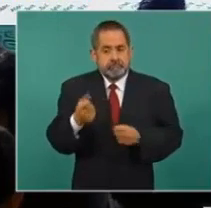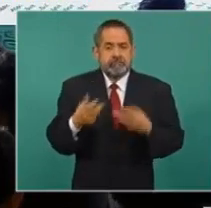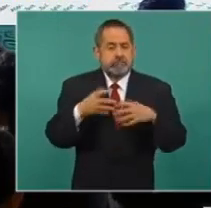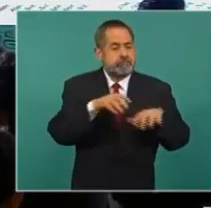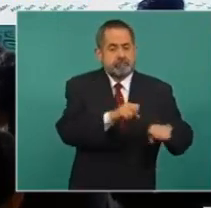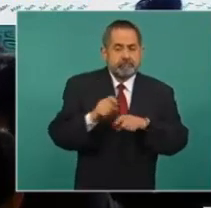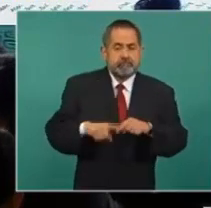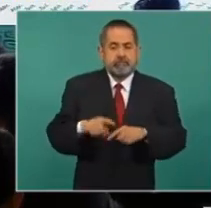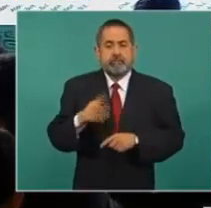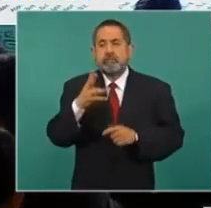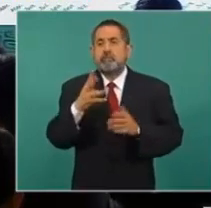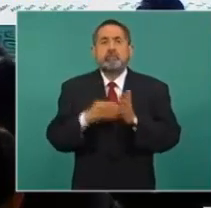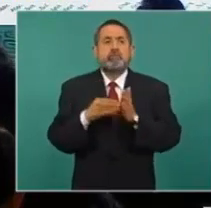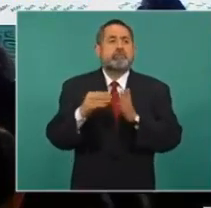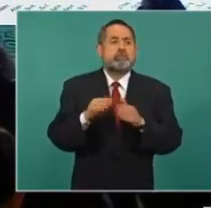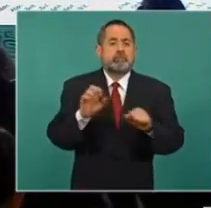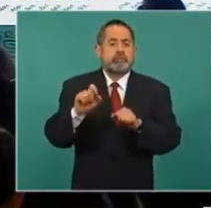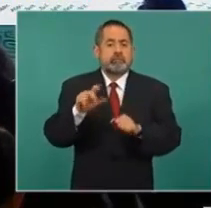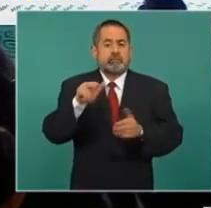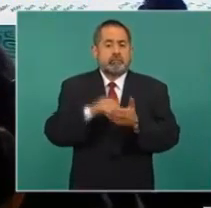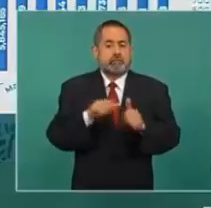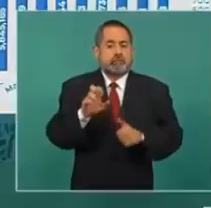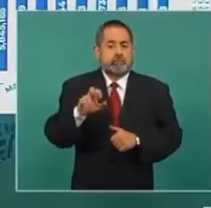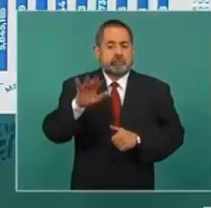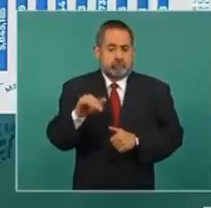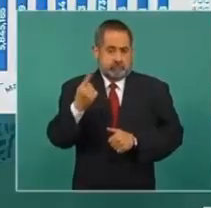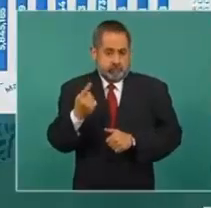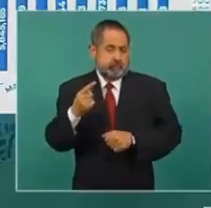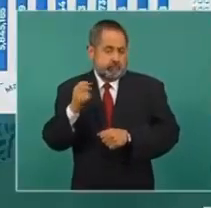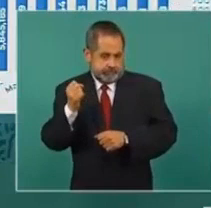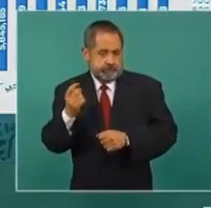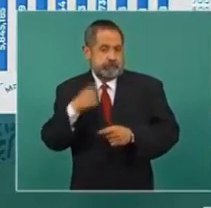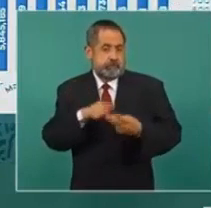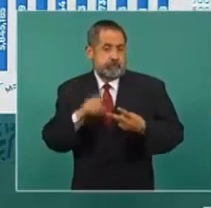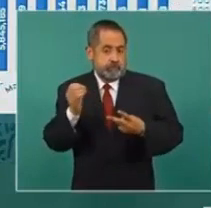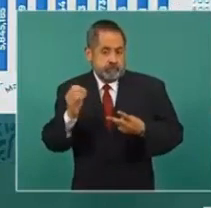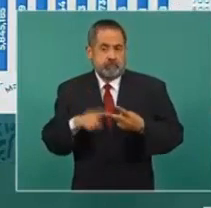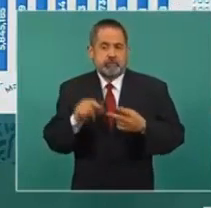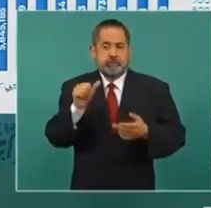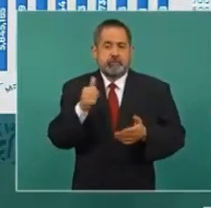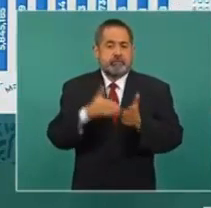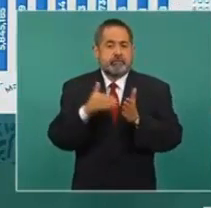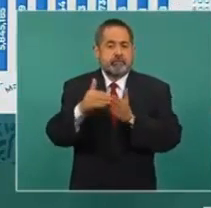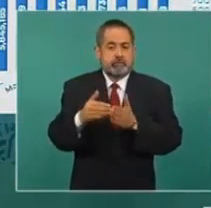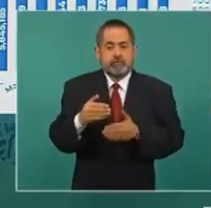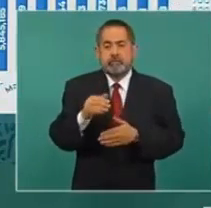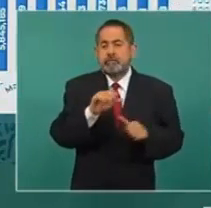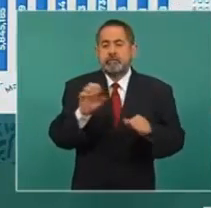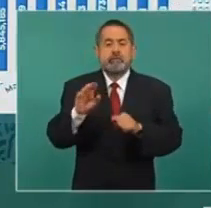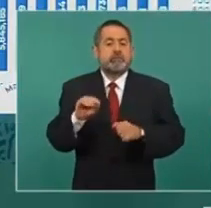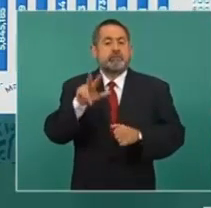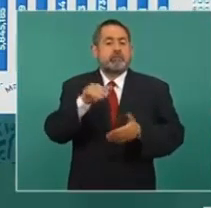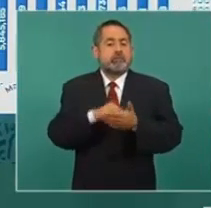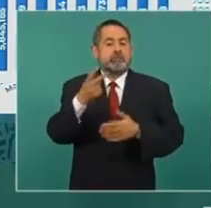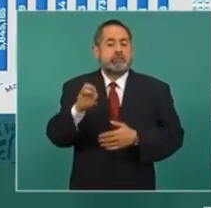en septiembre, 4 millones 628 mil 851. Y en octubre, 6 millones 698 mil